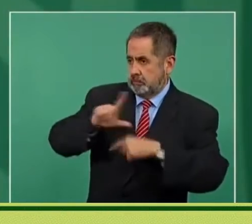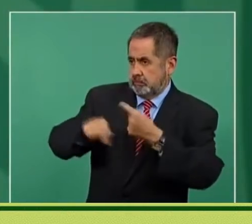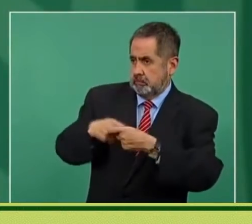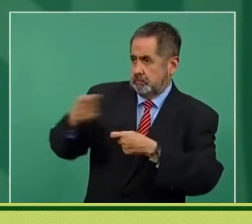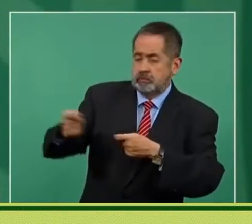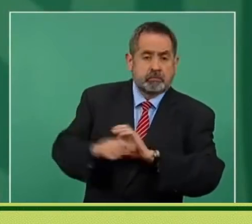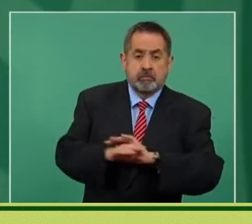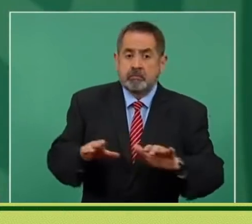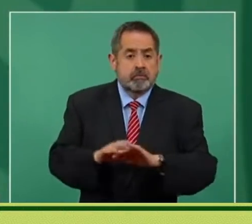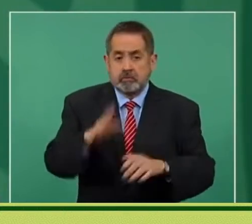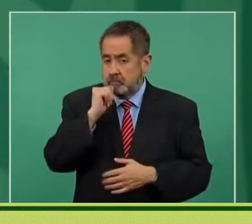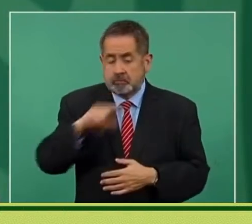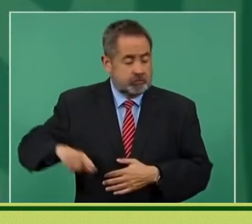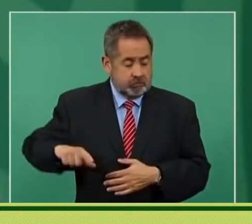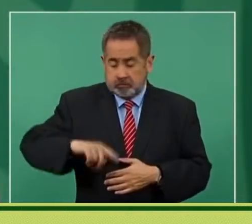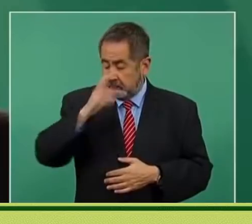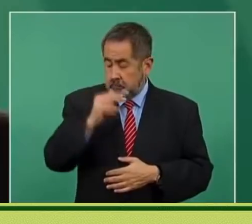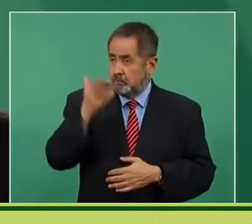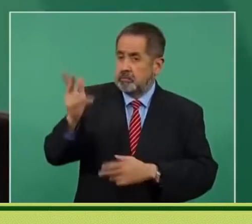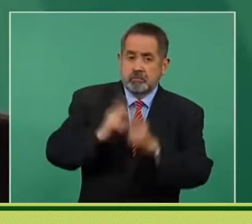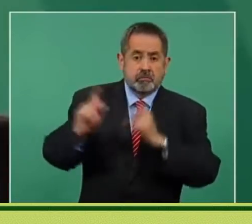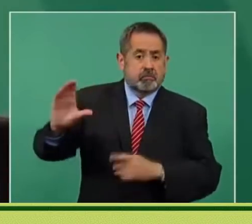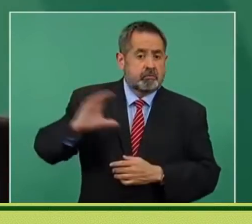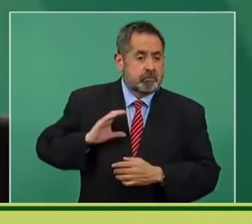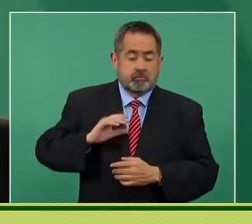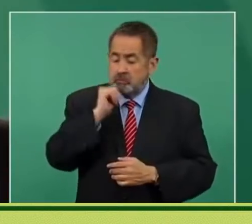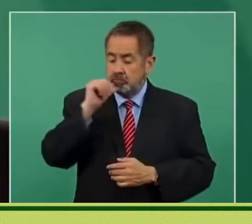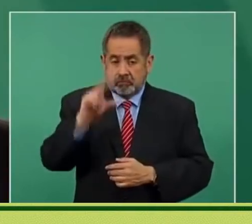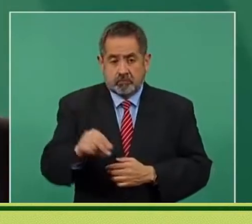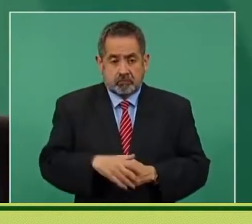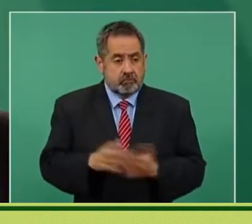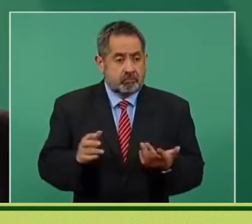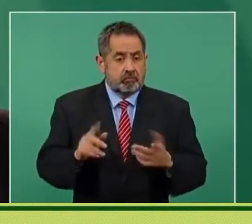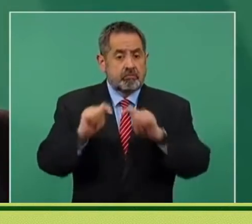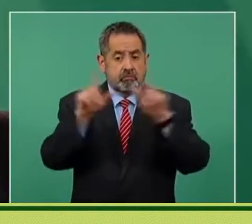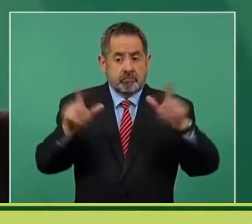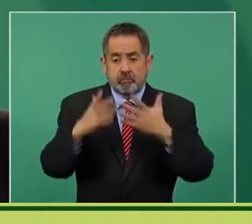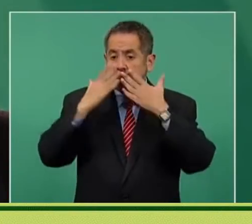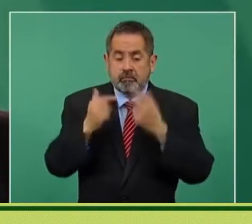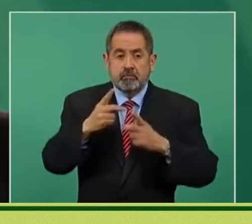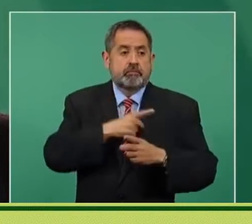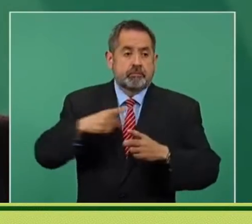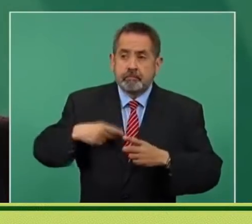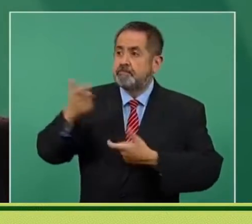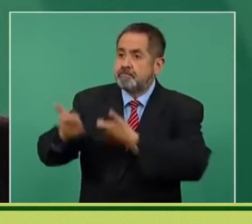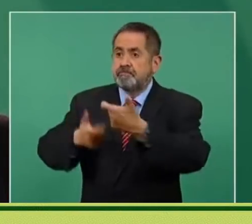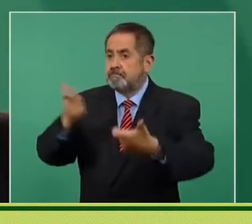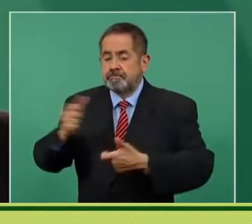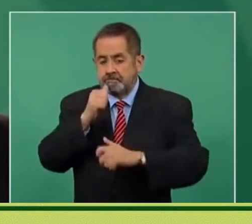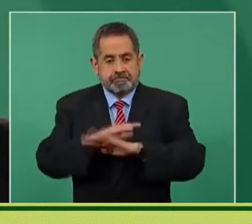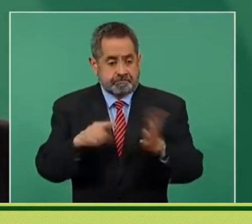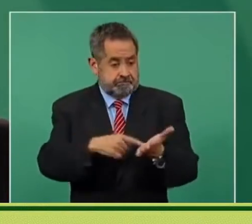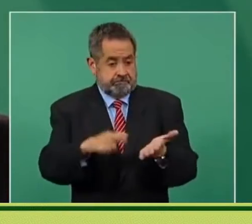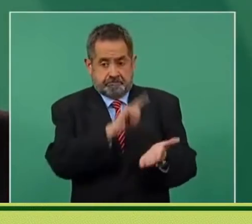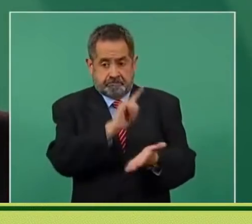es un estado que no tiene deuda por